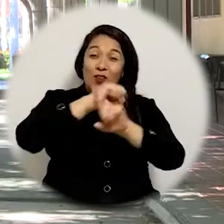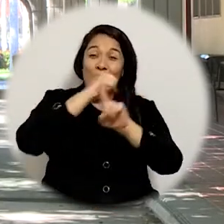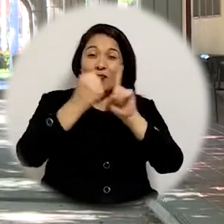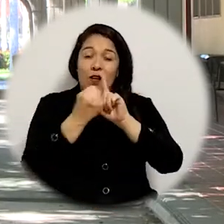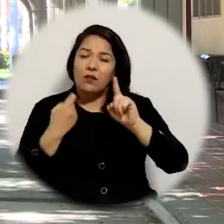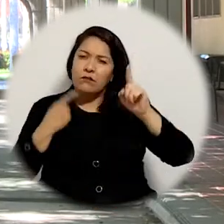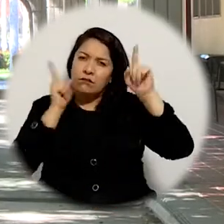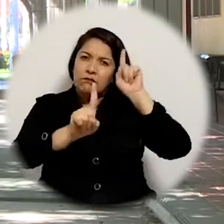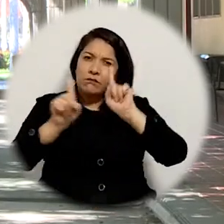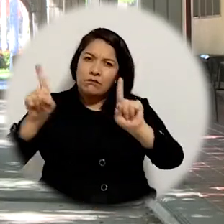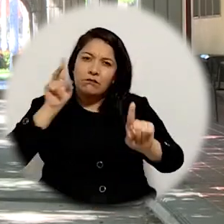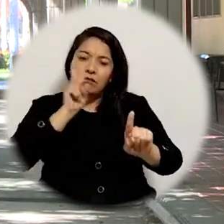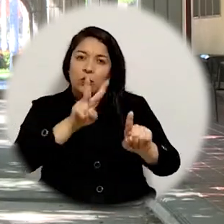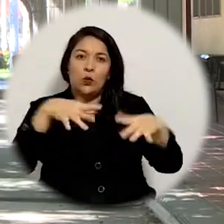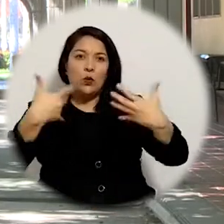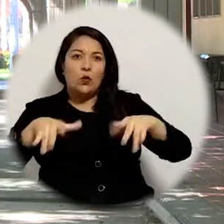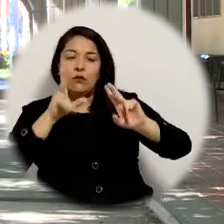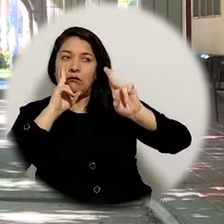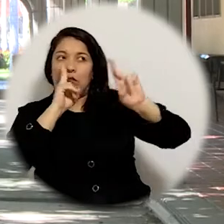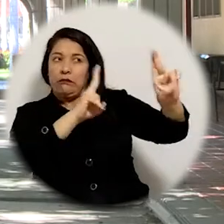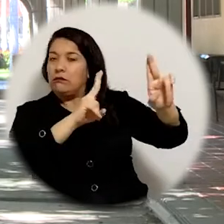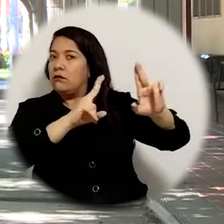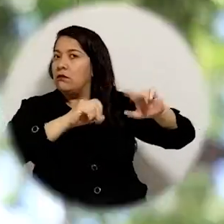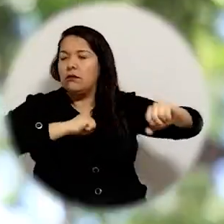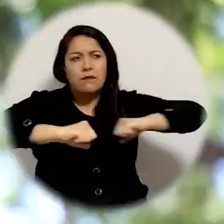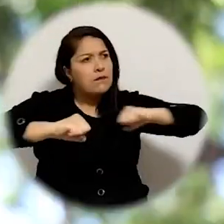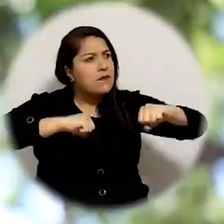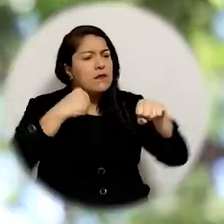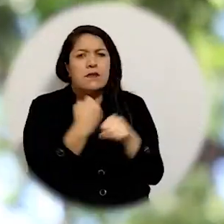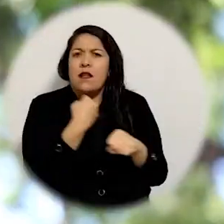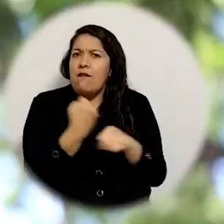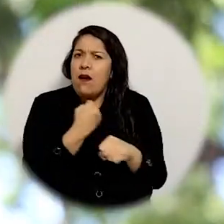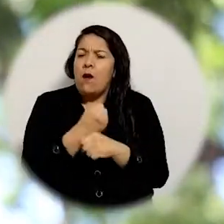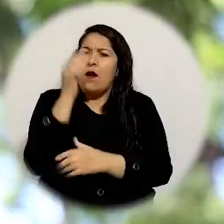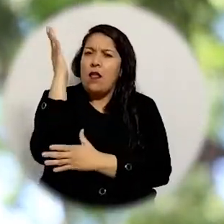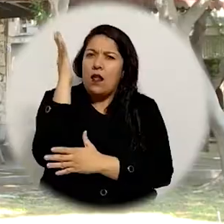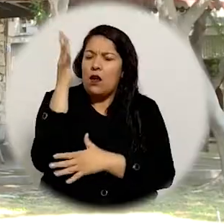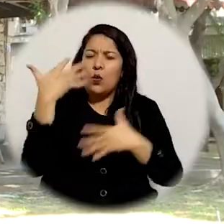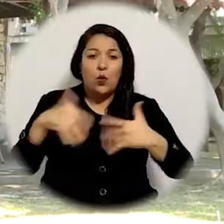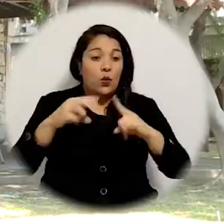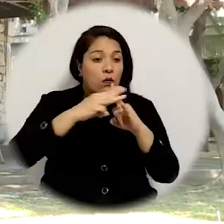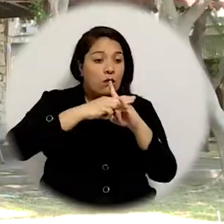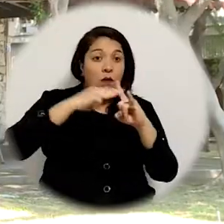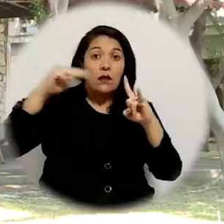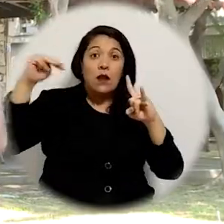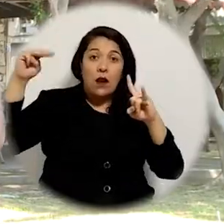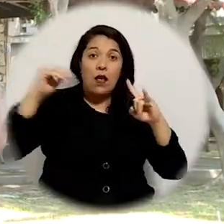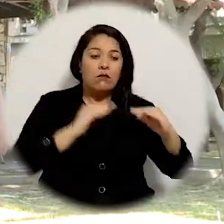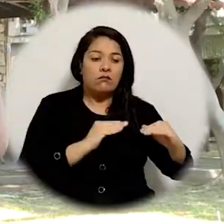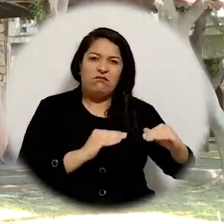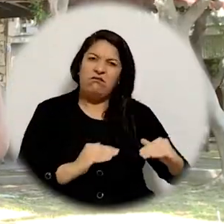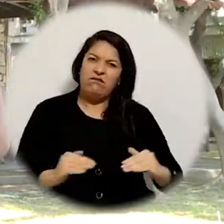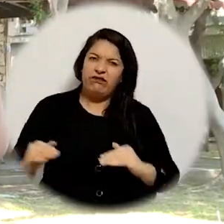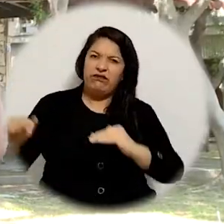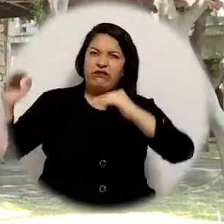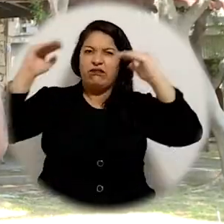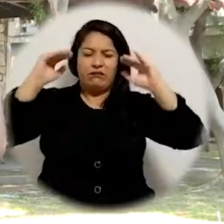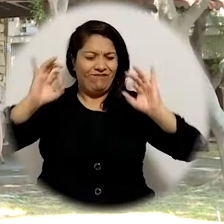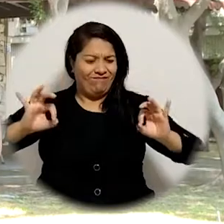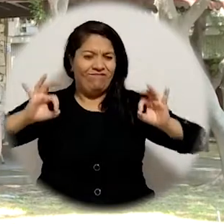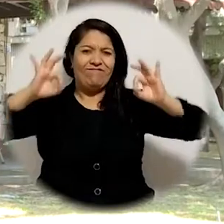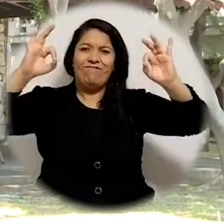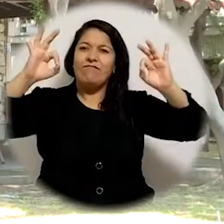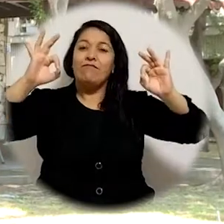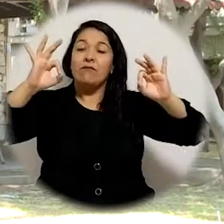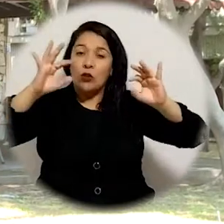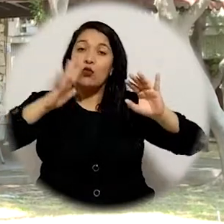Mar Caribe para conocer la información entregada a través de la rendición de cuentas Los comunicadores exaltaron la incansable labor